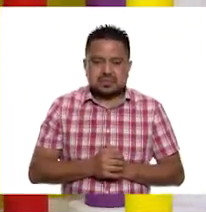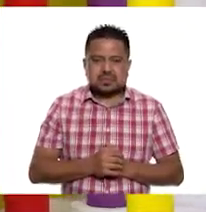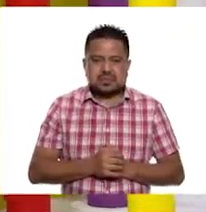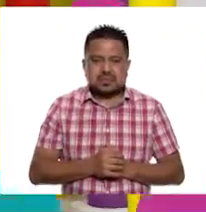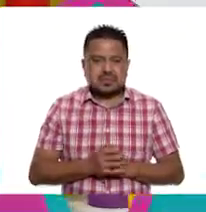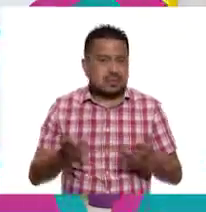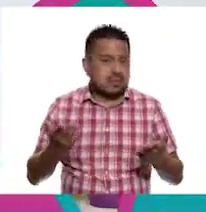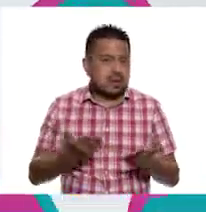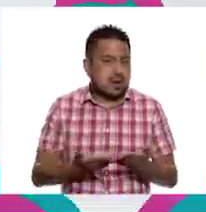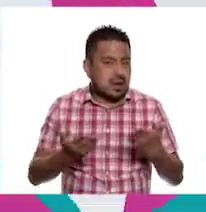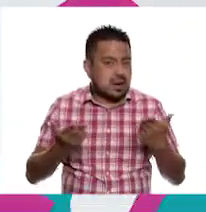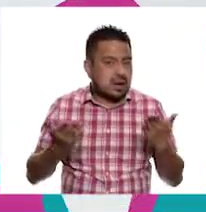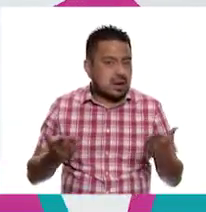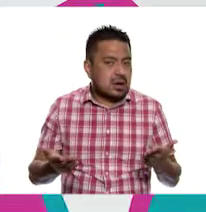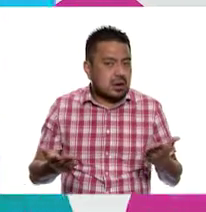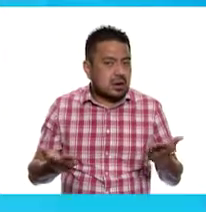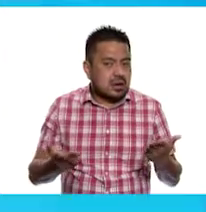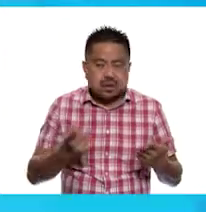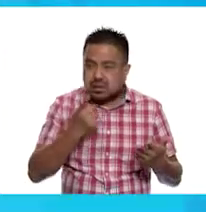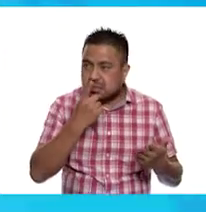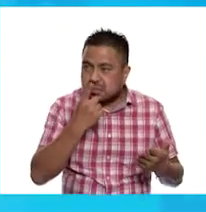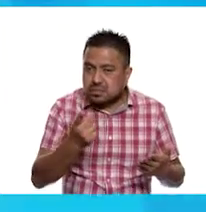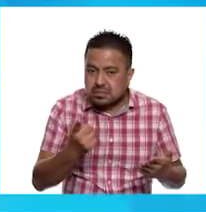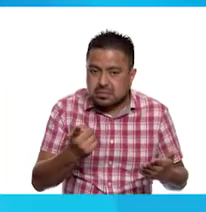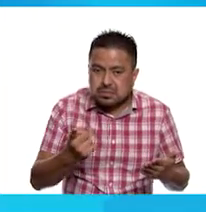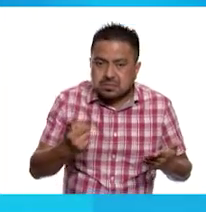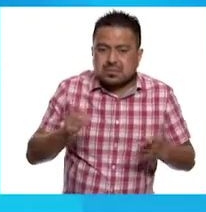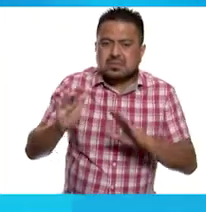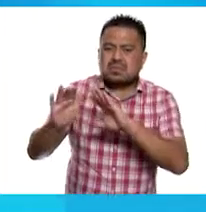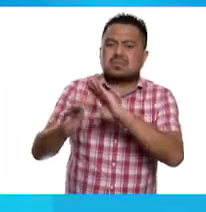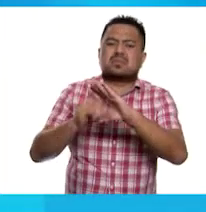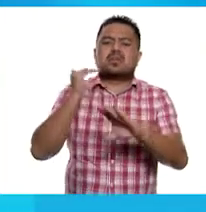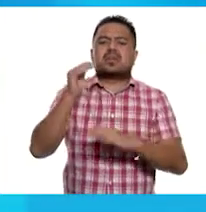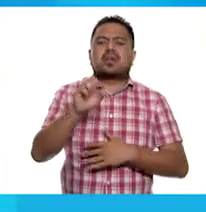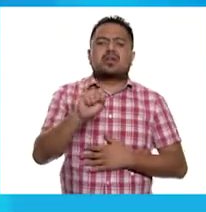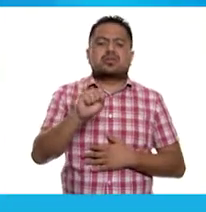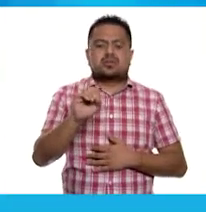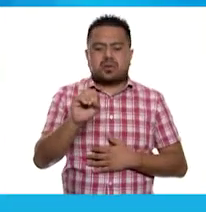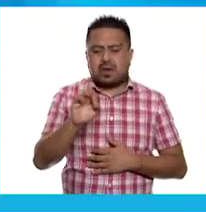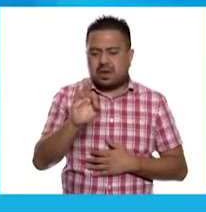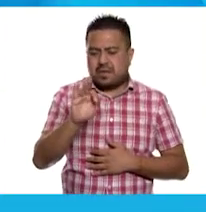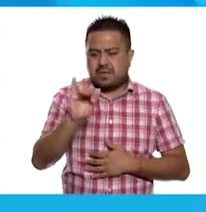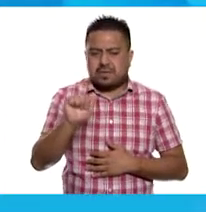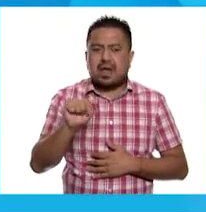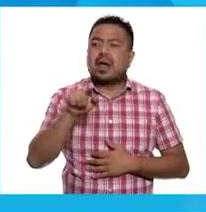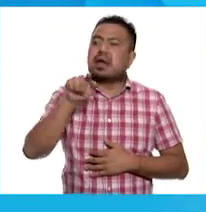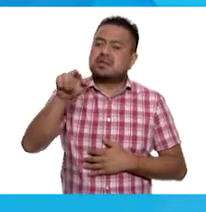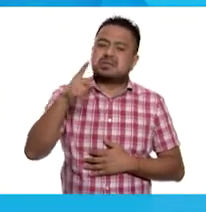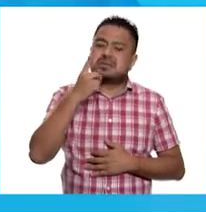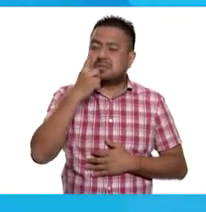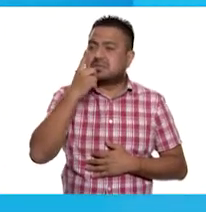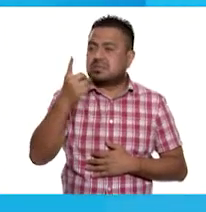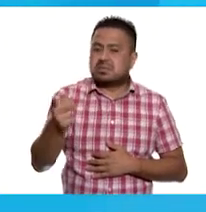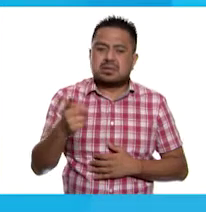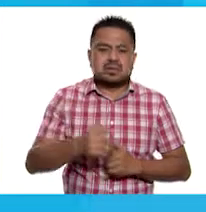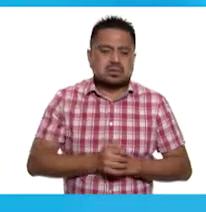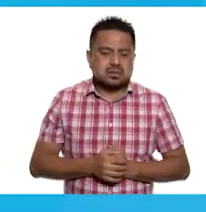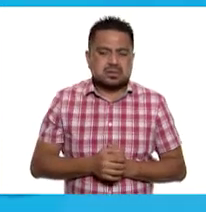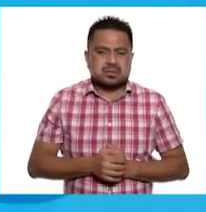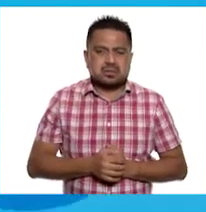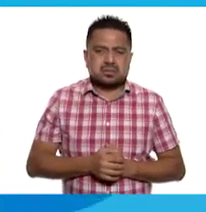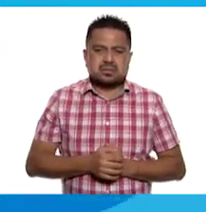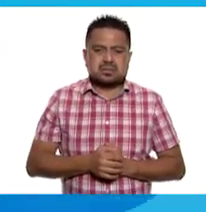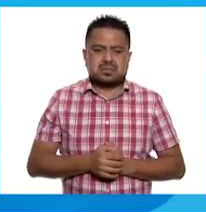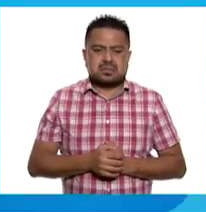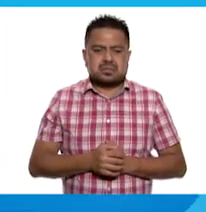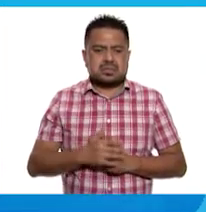Y ahora, dice. Nos escribe Sofía. Ajá. Y ahí dice, o